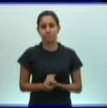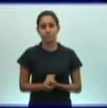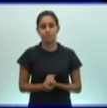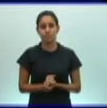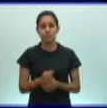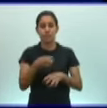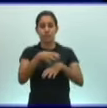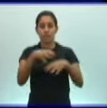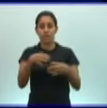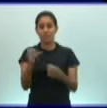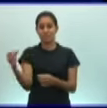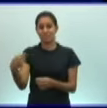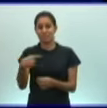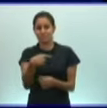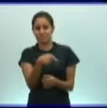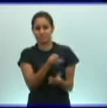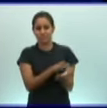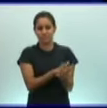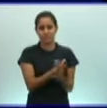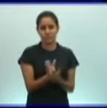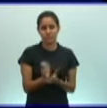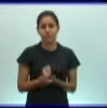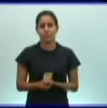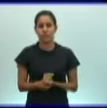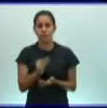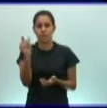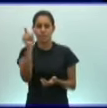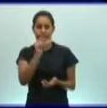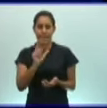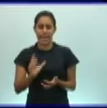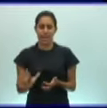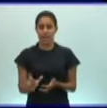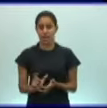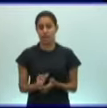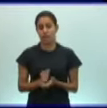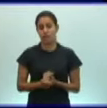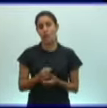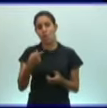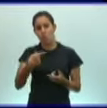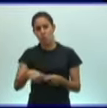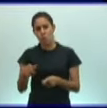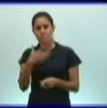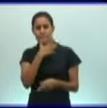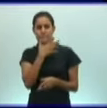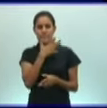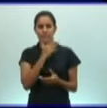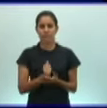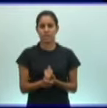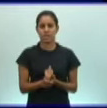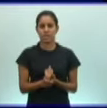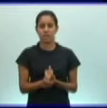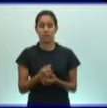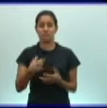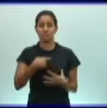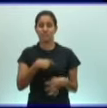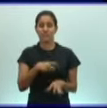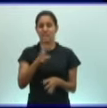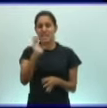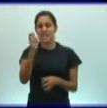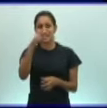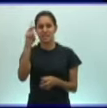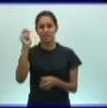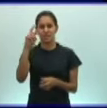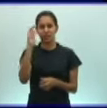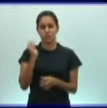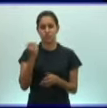escalera con ganglios cerebroides. Y los nematermintos, muy parecidos al de los platermintos, pero con una mayor cefalización. Quiere decir, tienen un